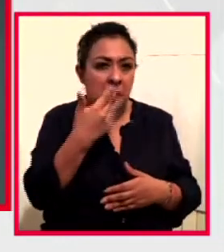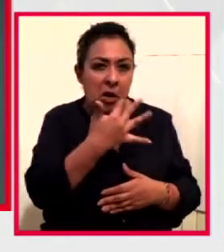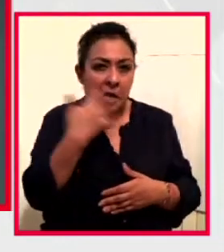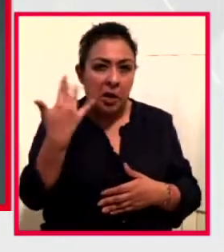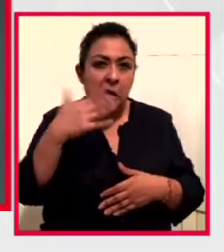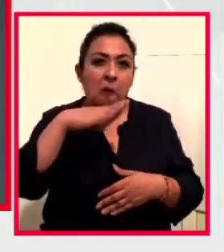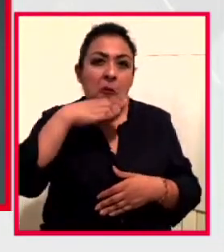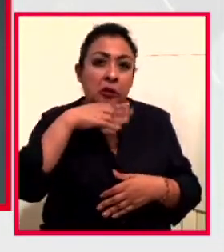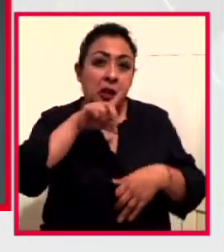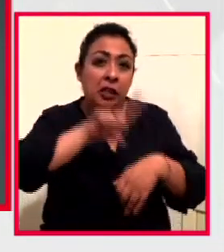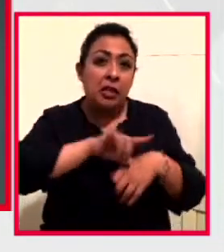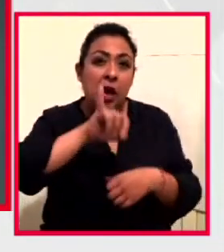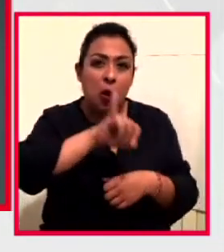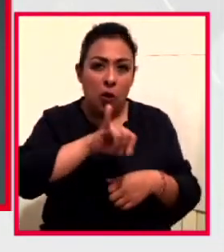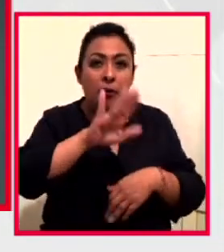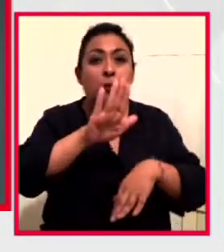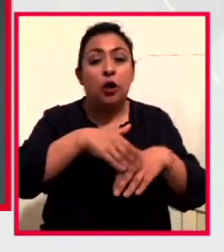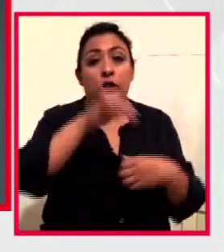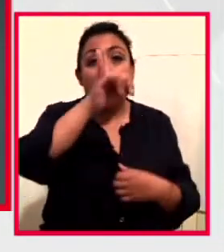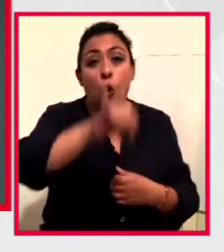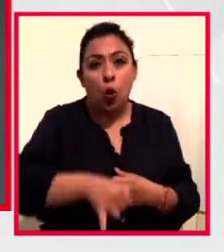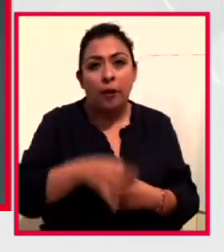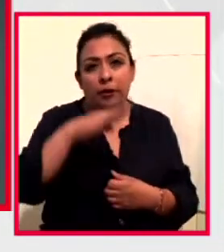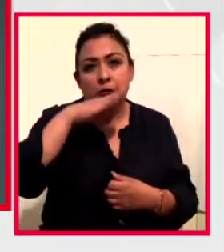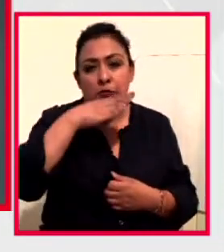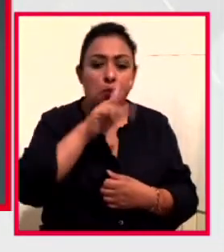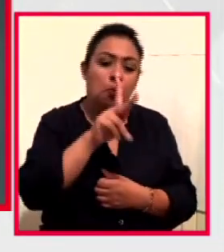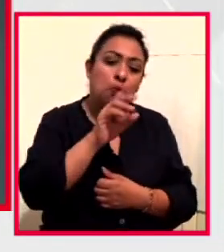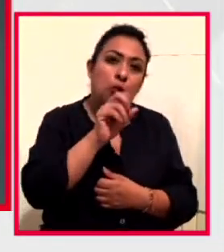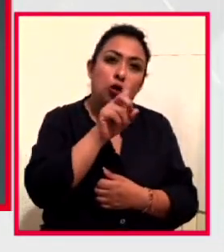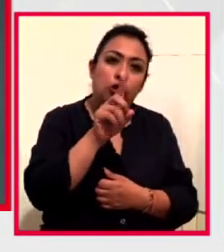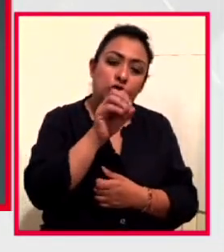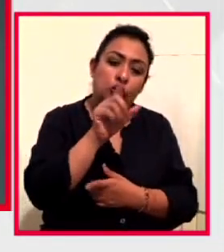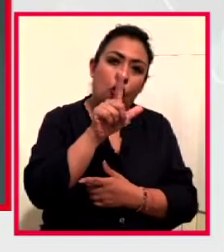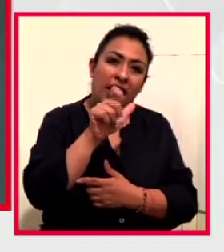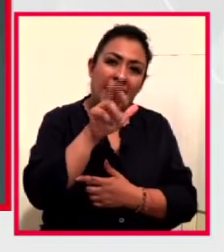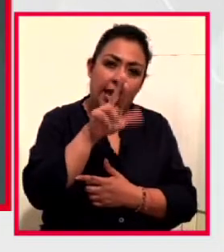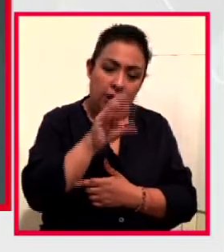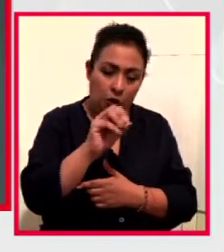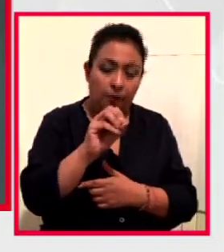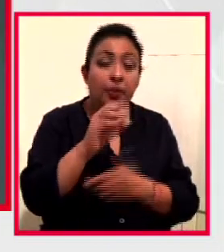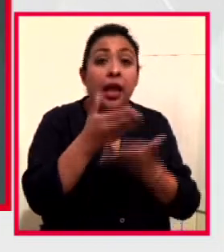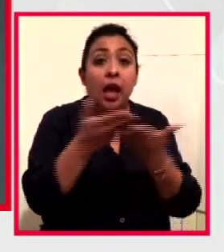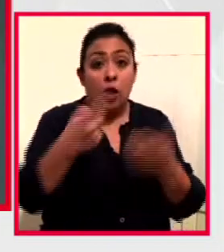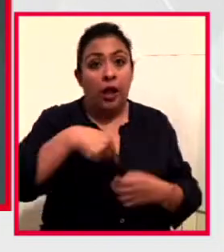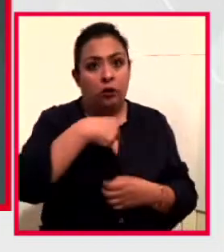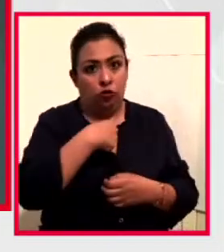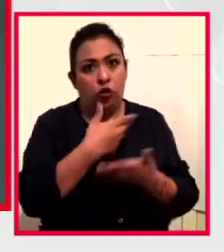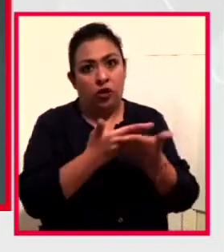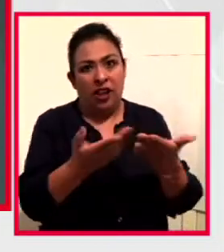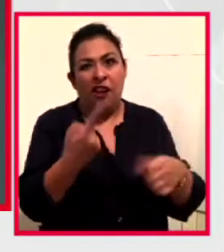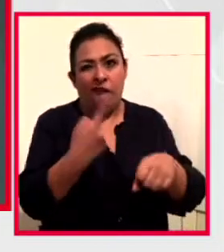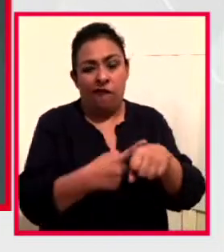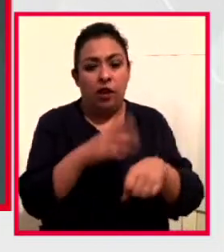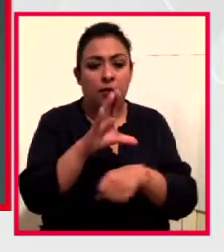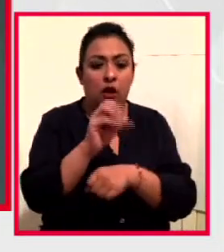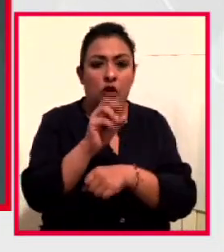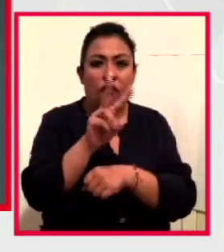por eso Jueves Pozoleros. Y ahora nosotras lo que hacemos es que con esto de COVID-19, que es lamentable,